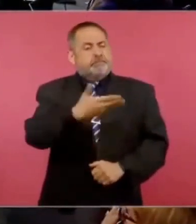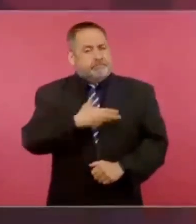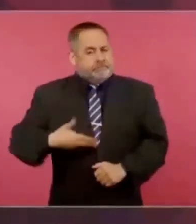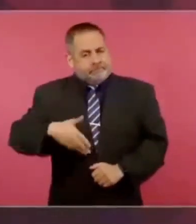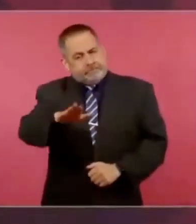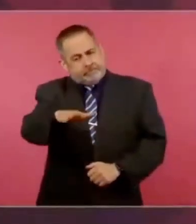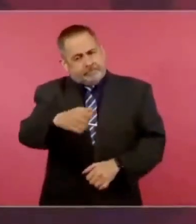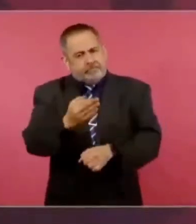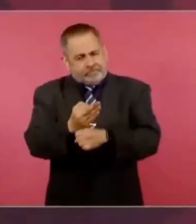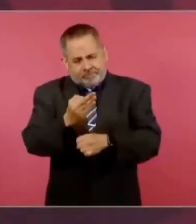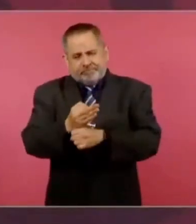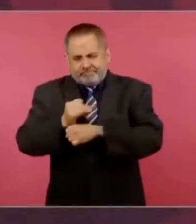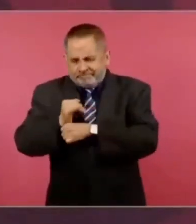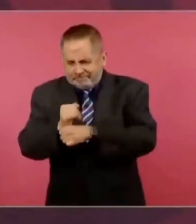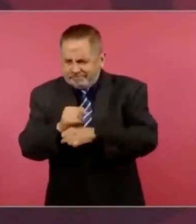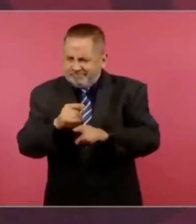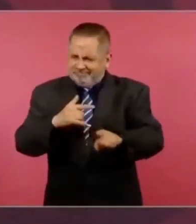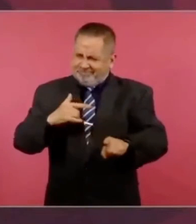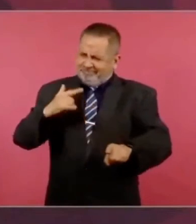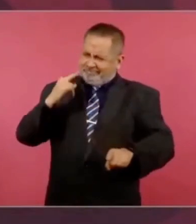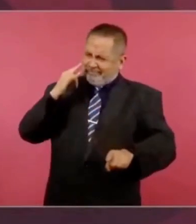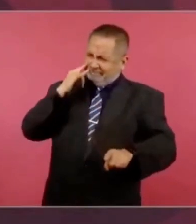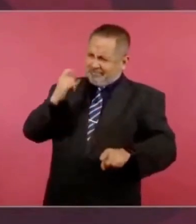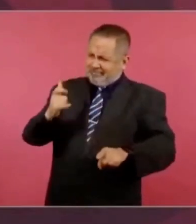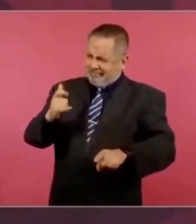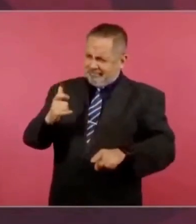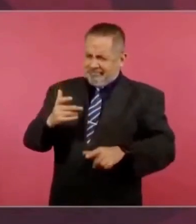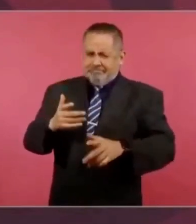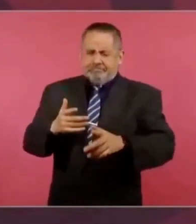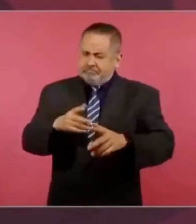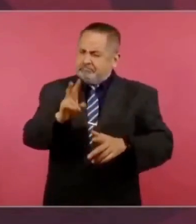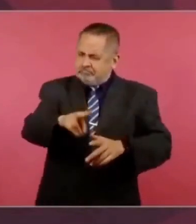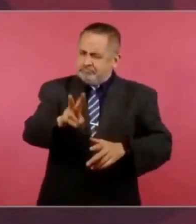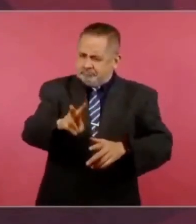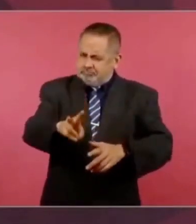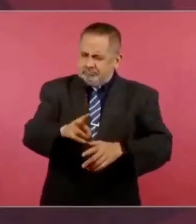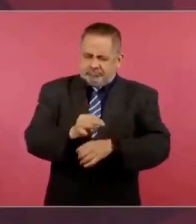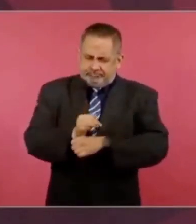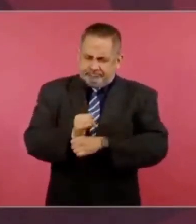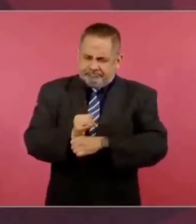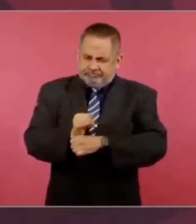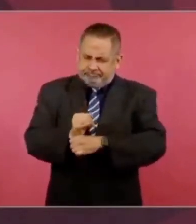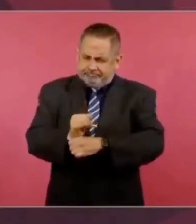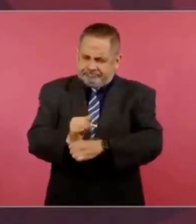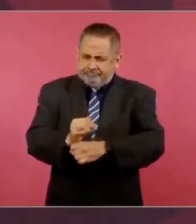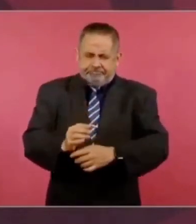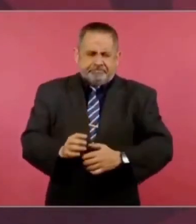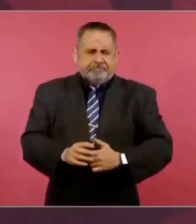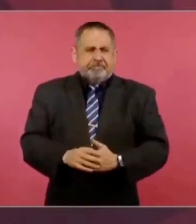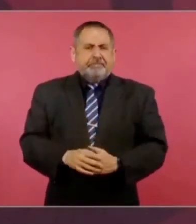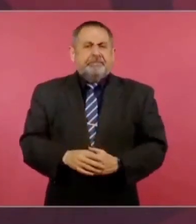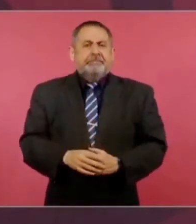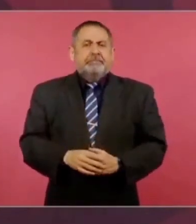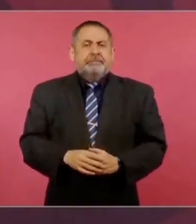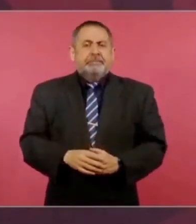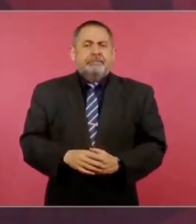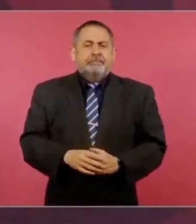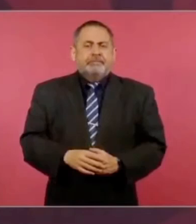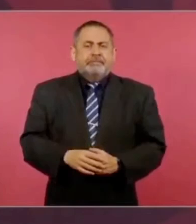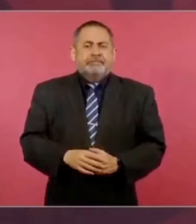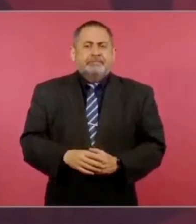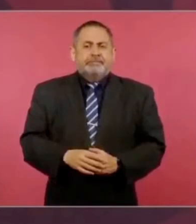sí está raro, hubo